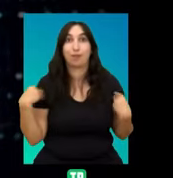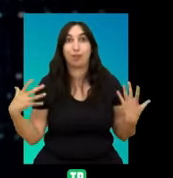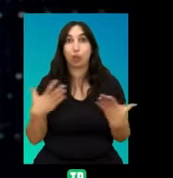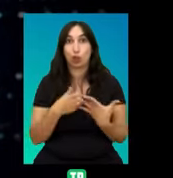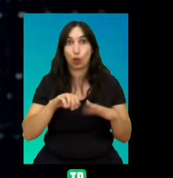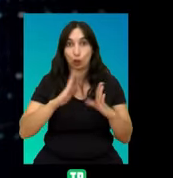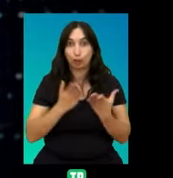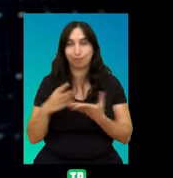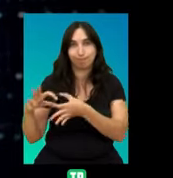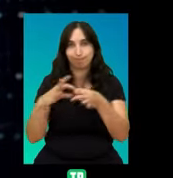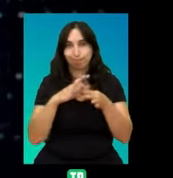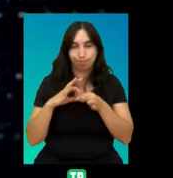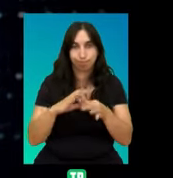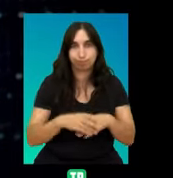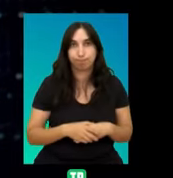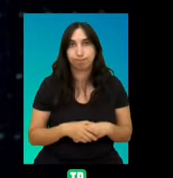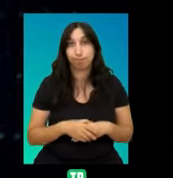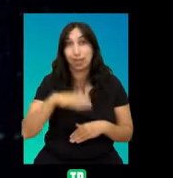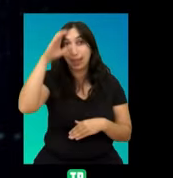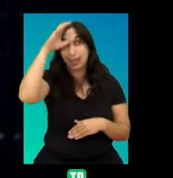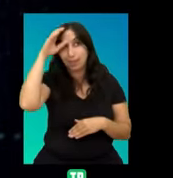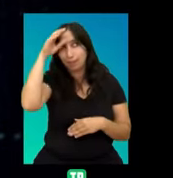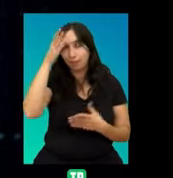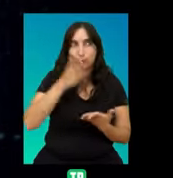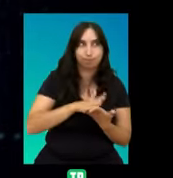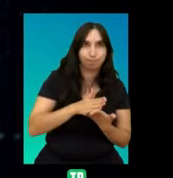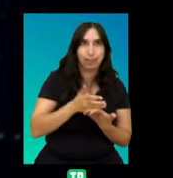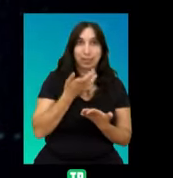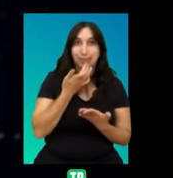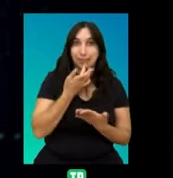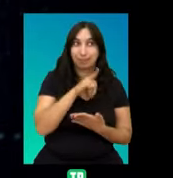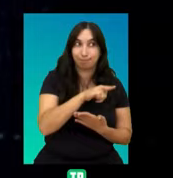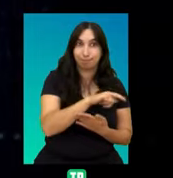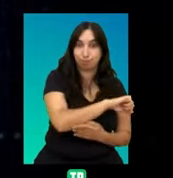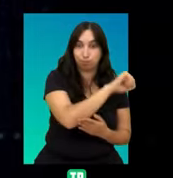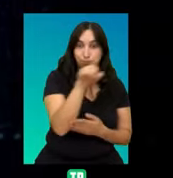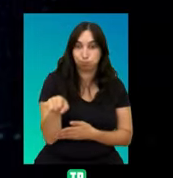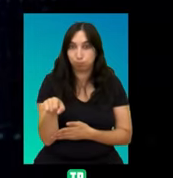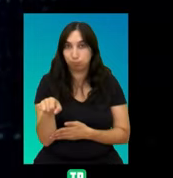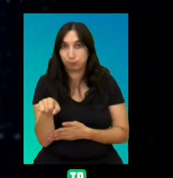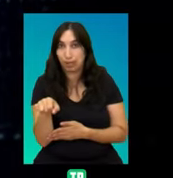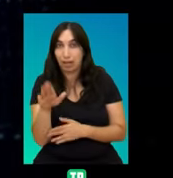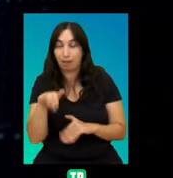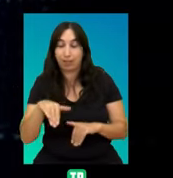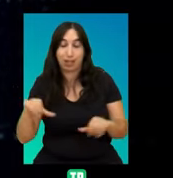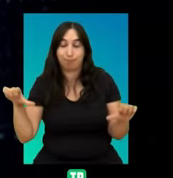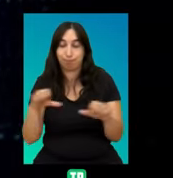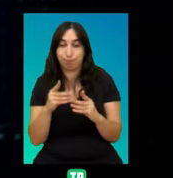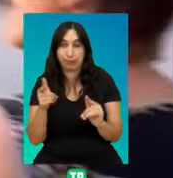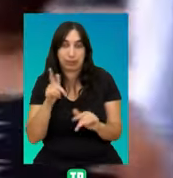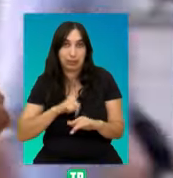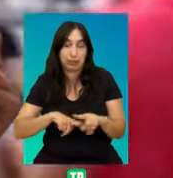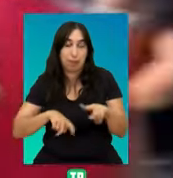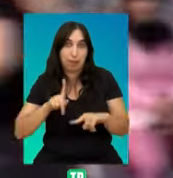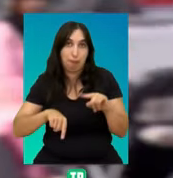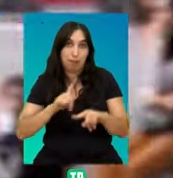habitantes de la Tierra. La cuestión que divide a los científicos es si lo primero se impondrá a lo segundo y el colapso es solo cuestión